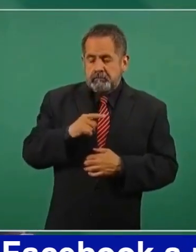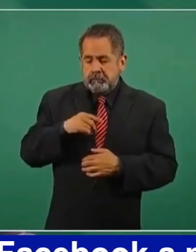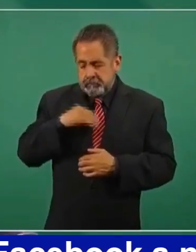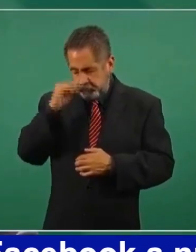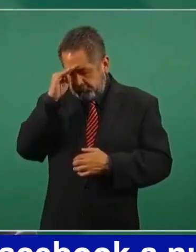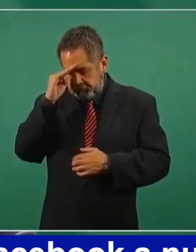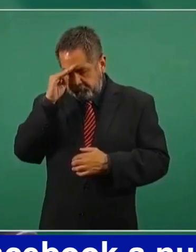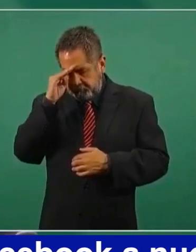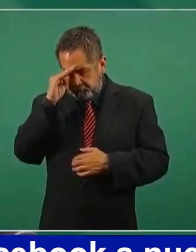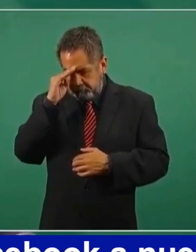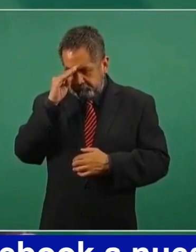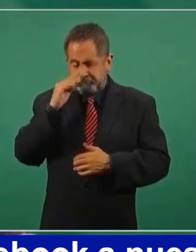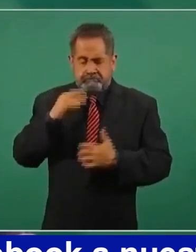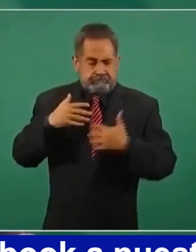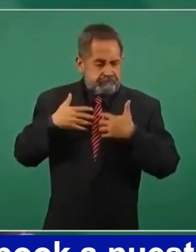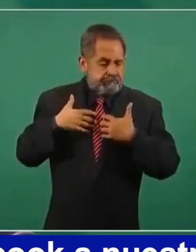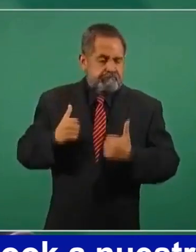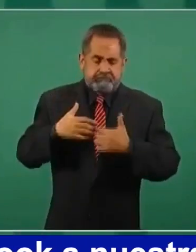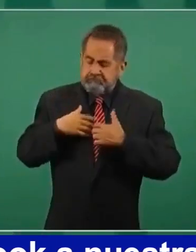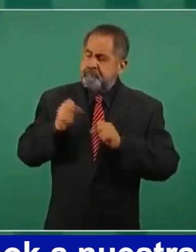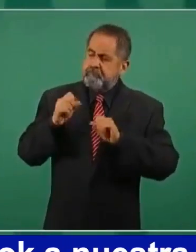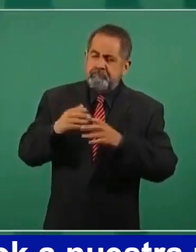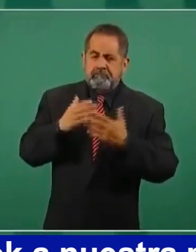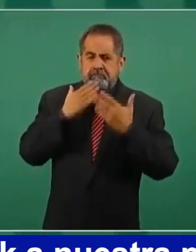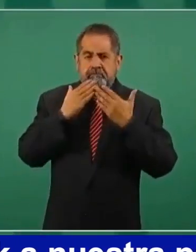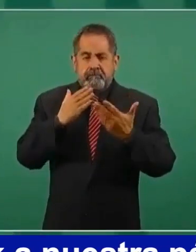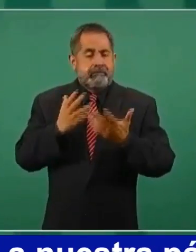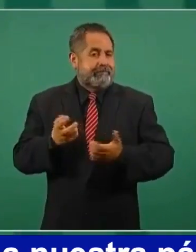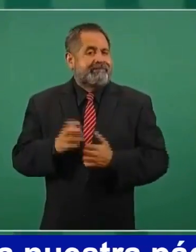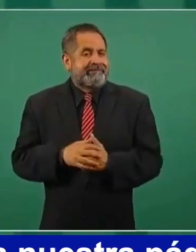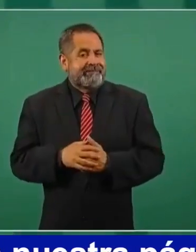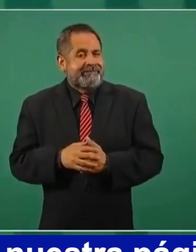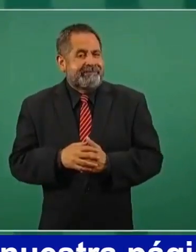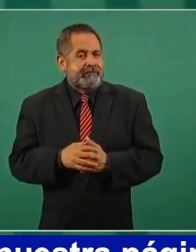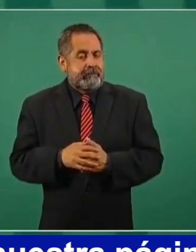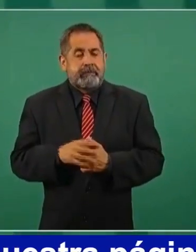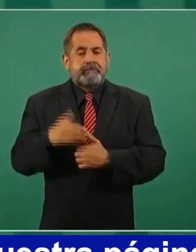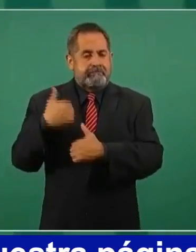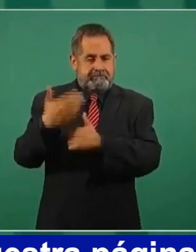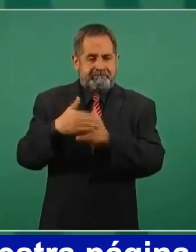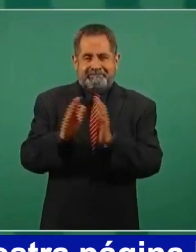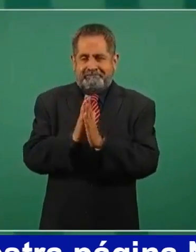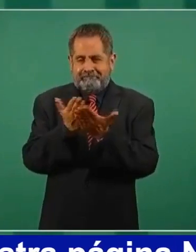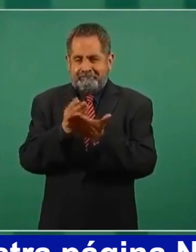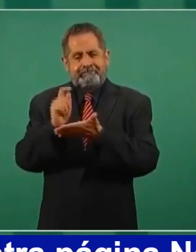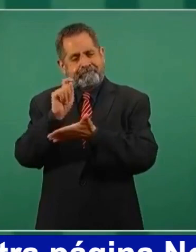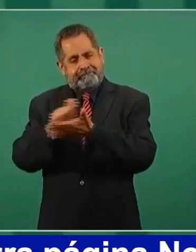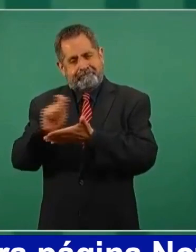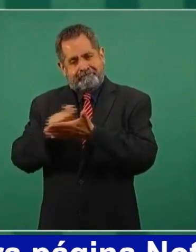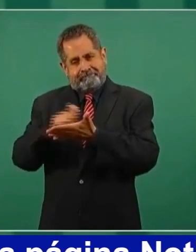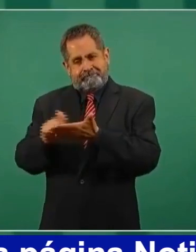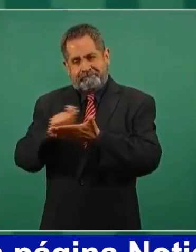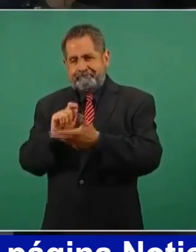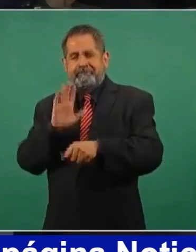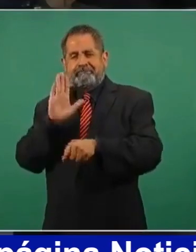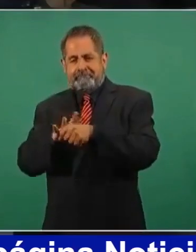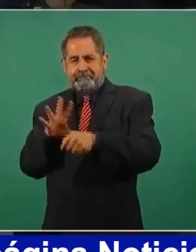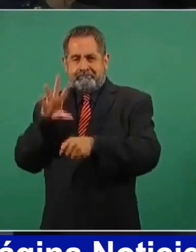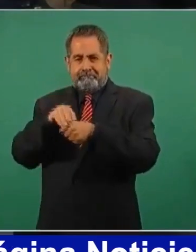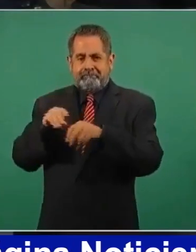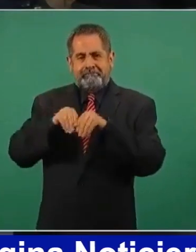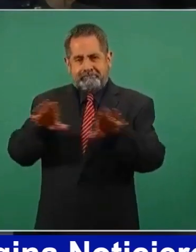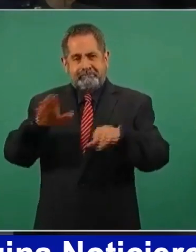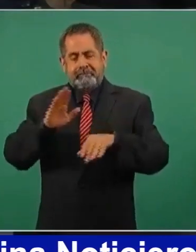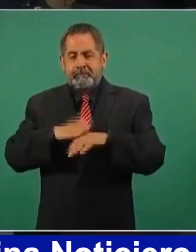y así muchas otras cosas pero en el libro voy a contar más fue